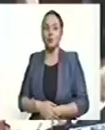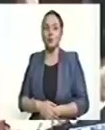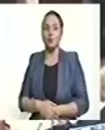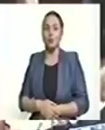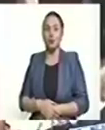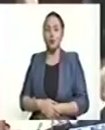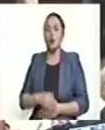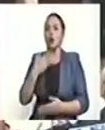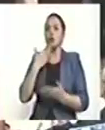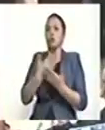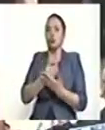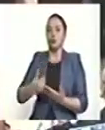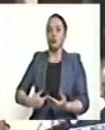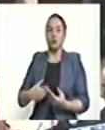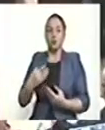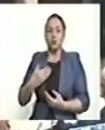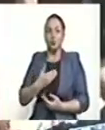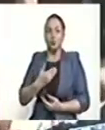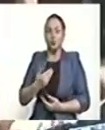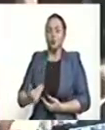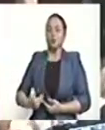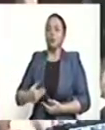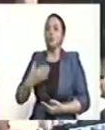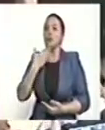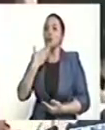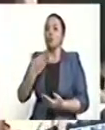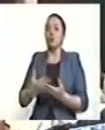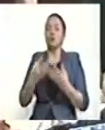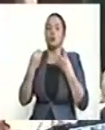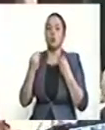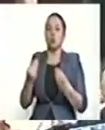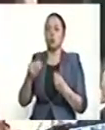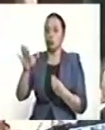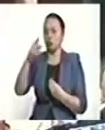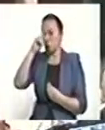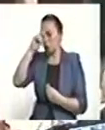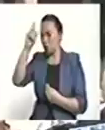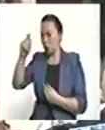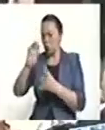Muchas gracias señor presidente, señores senadores.